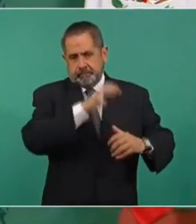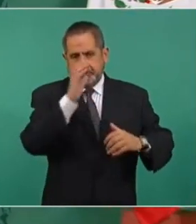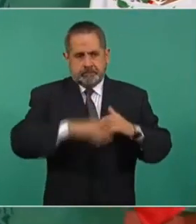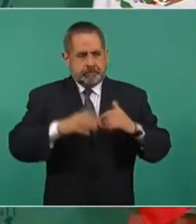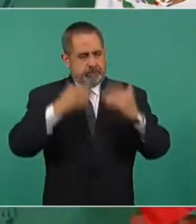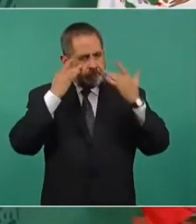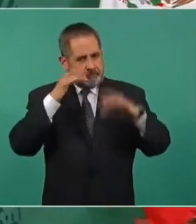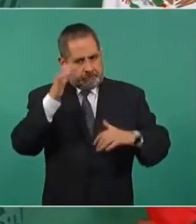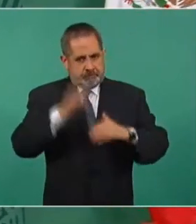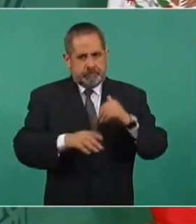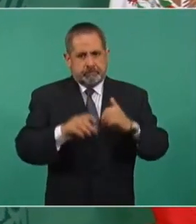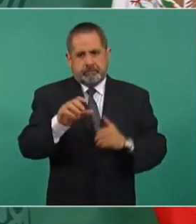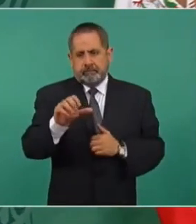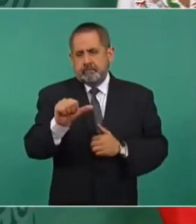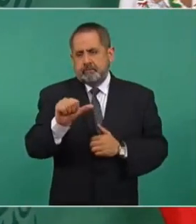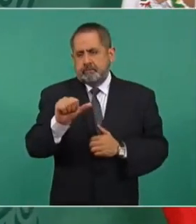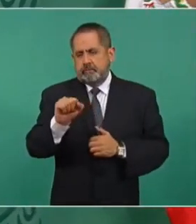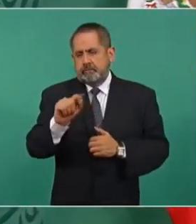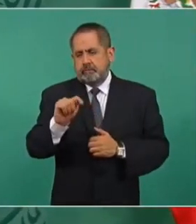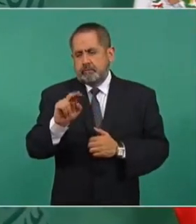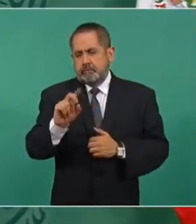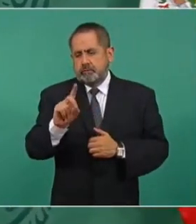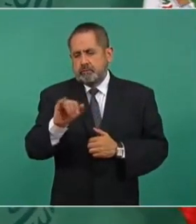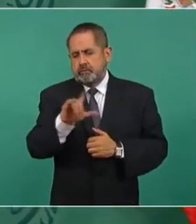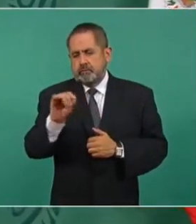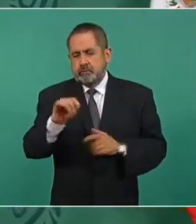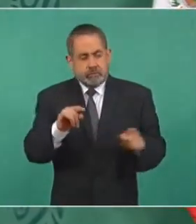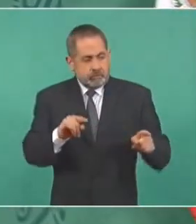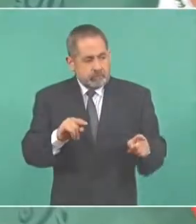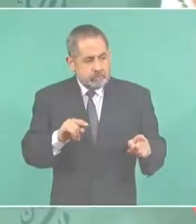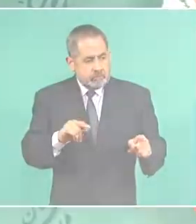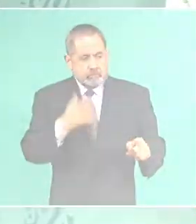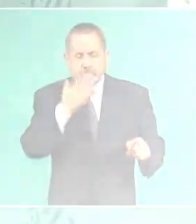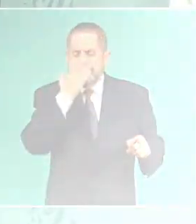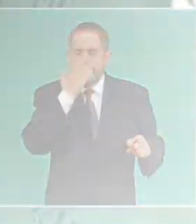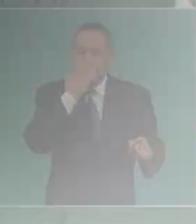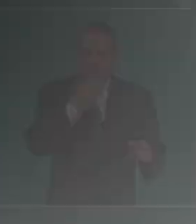Héctor Astudillo, habla bien.